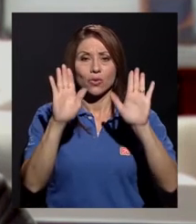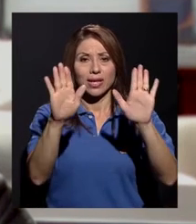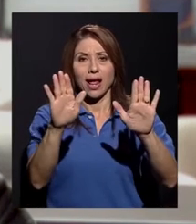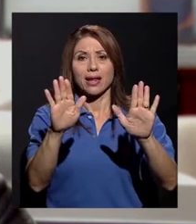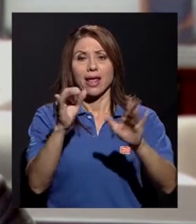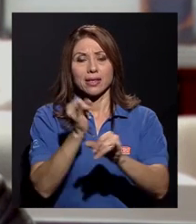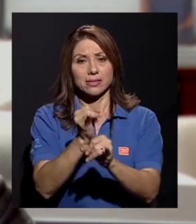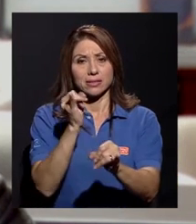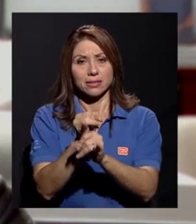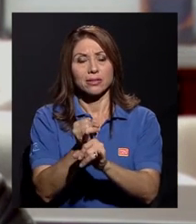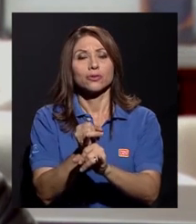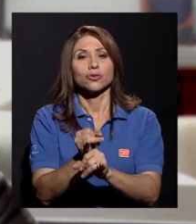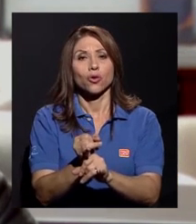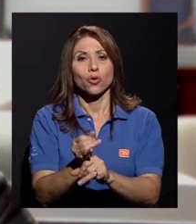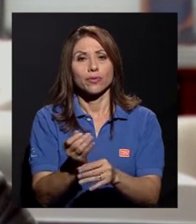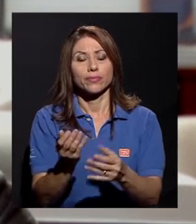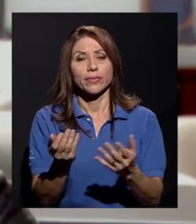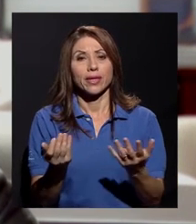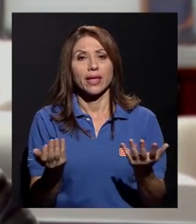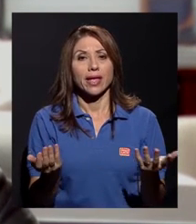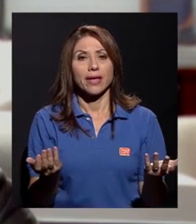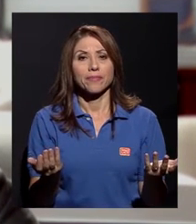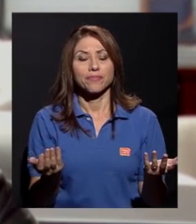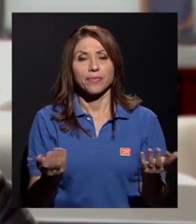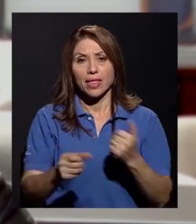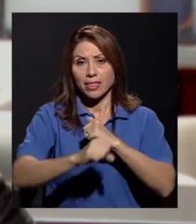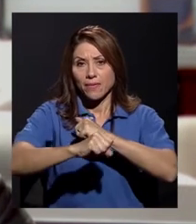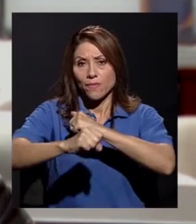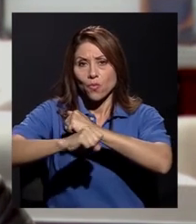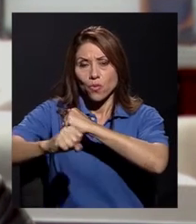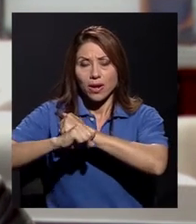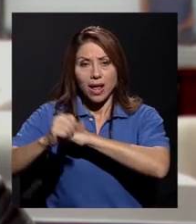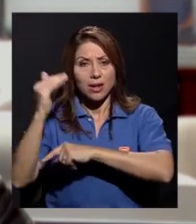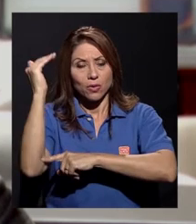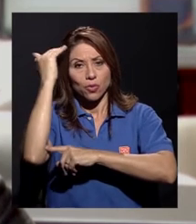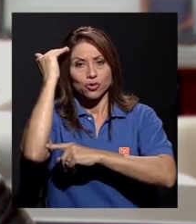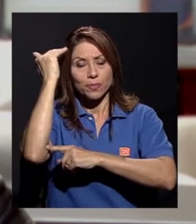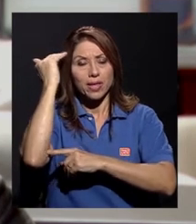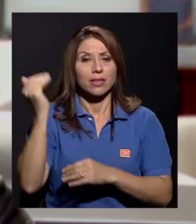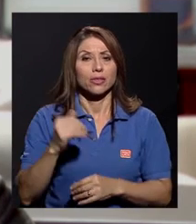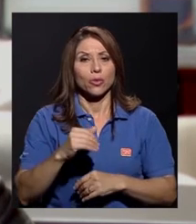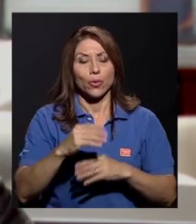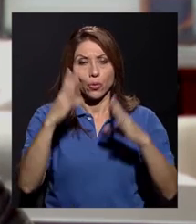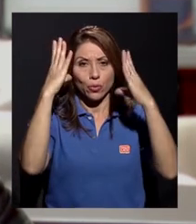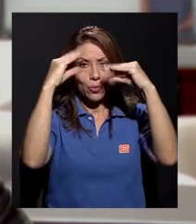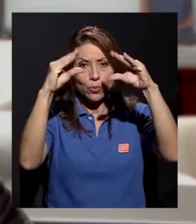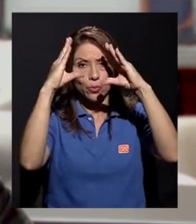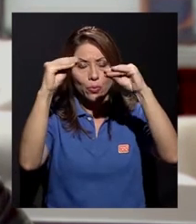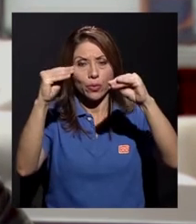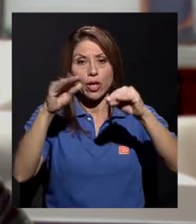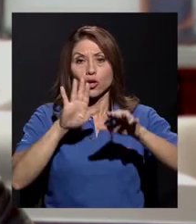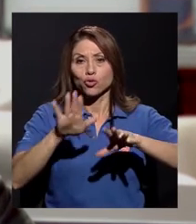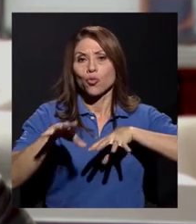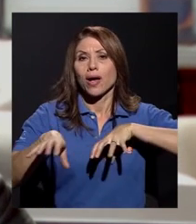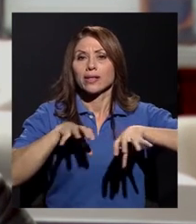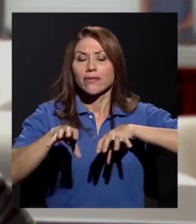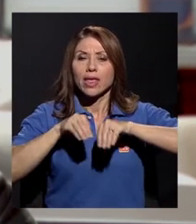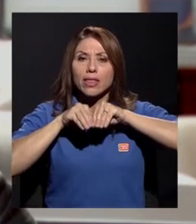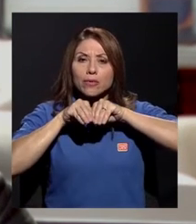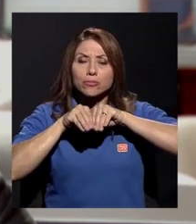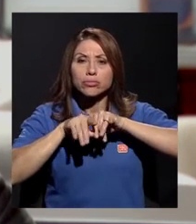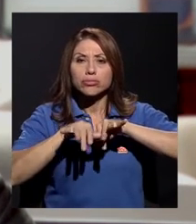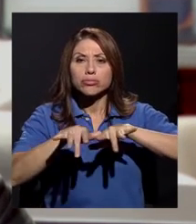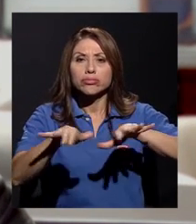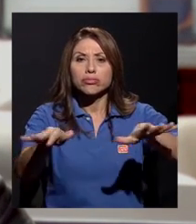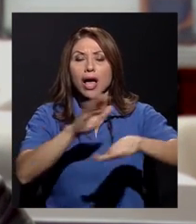institución que divulga el conocimiento, que extiende su actividad a